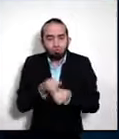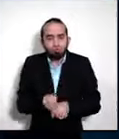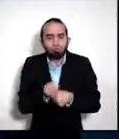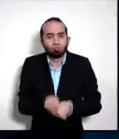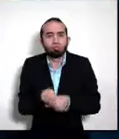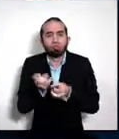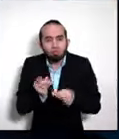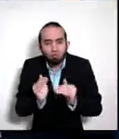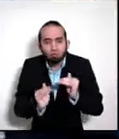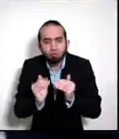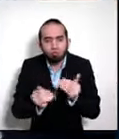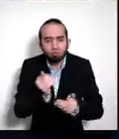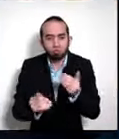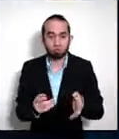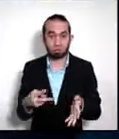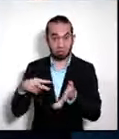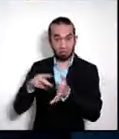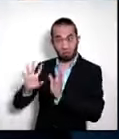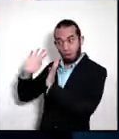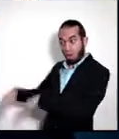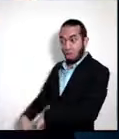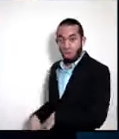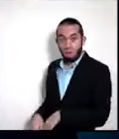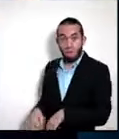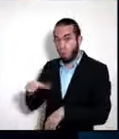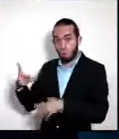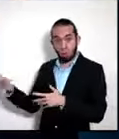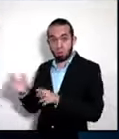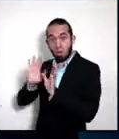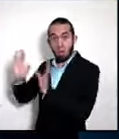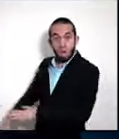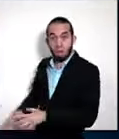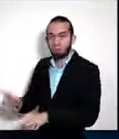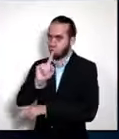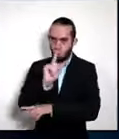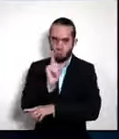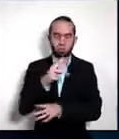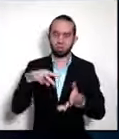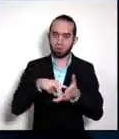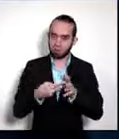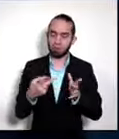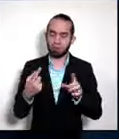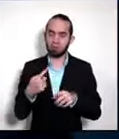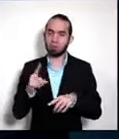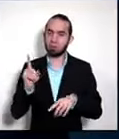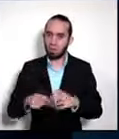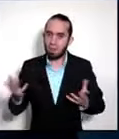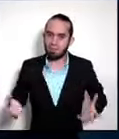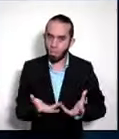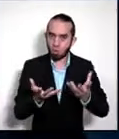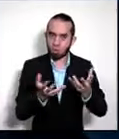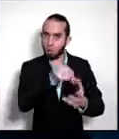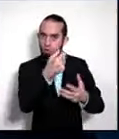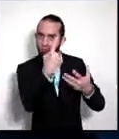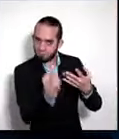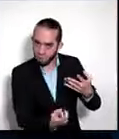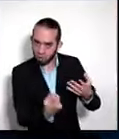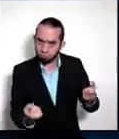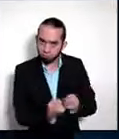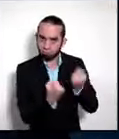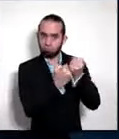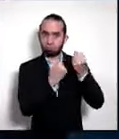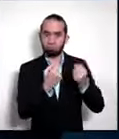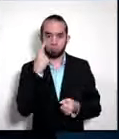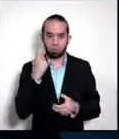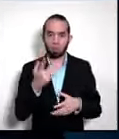No significa que vamos a dejar de hacer lo otro, pero ciertamente hay que potenciar esos sectores y diversificar por origen.